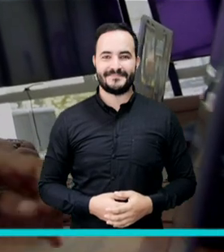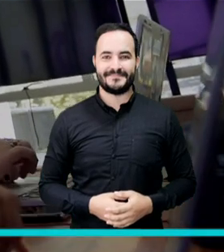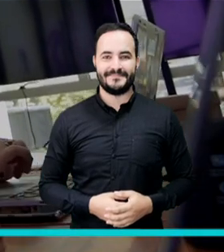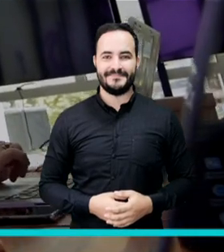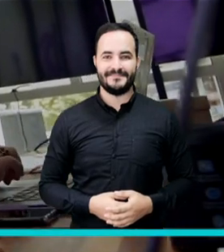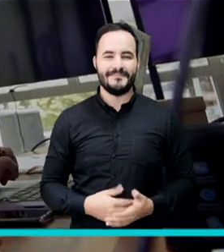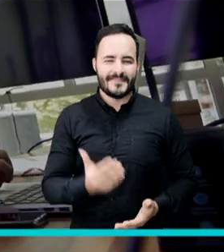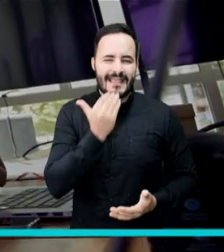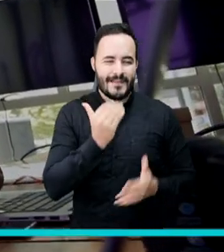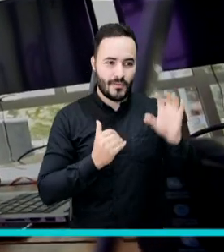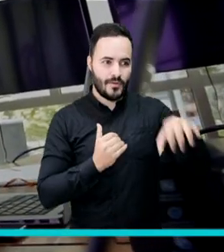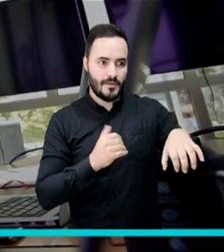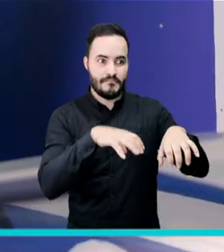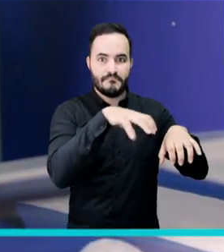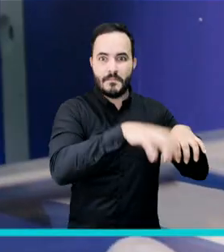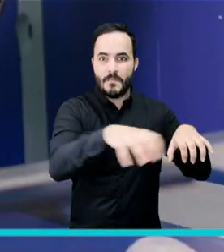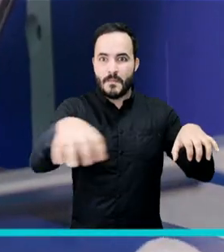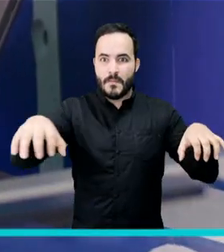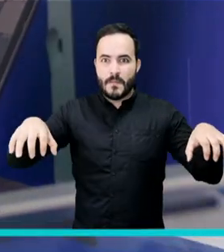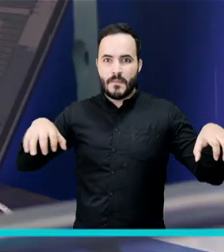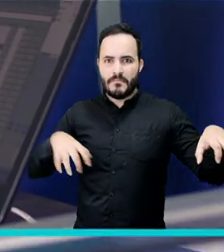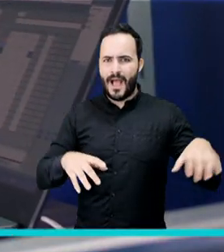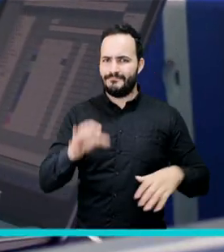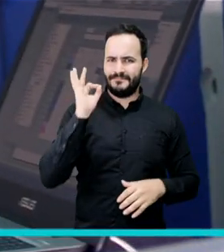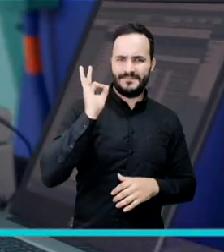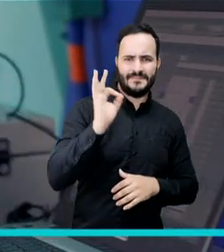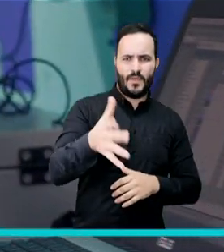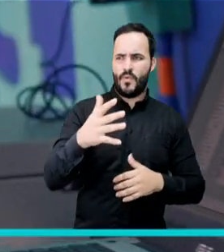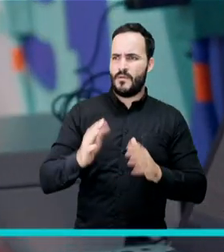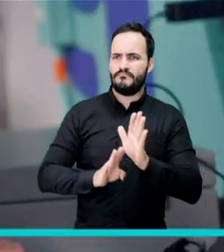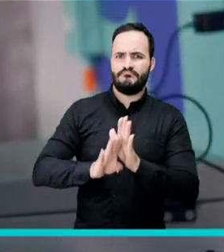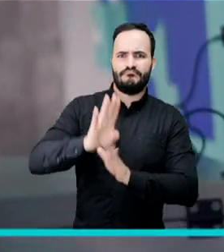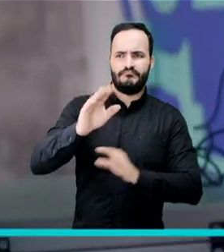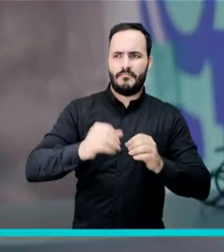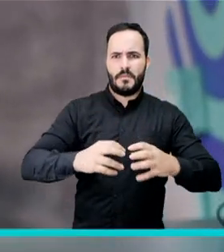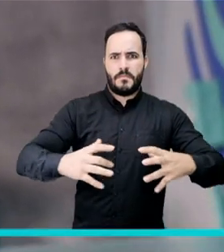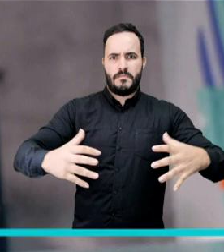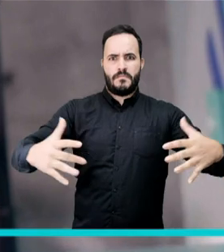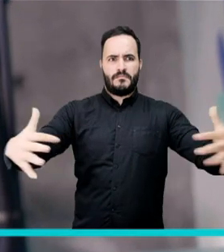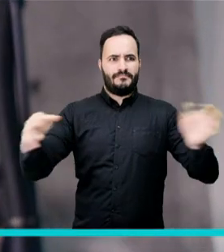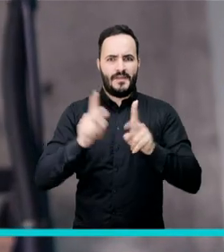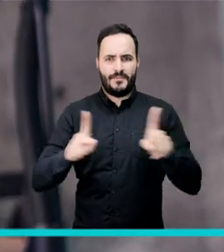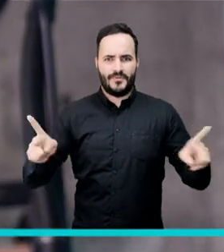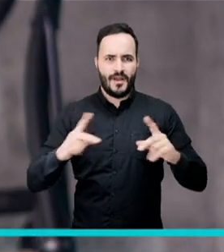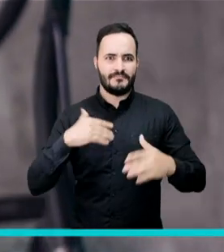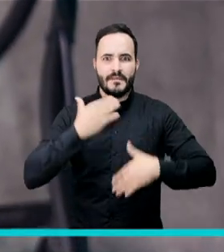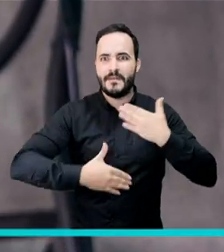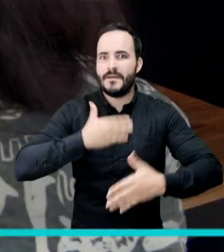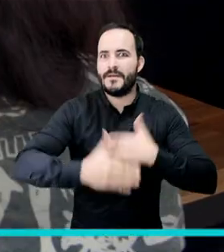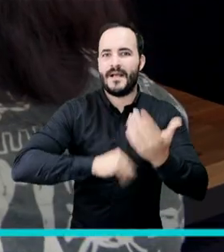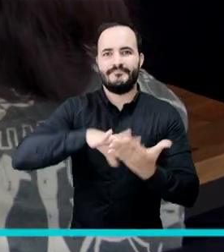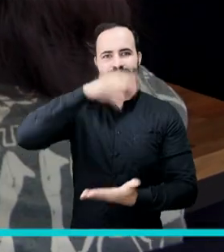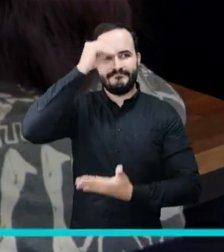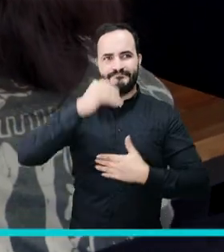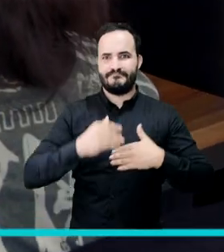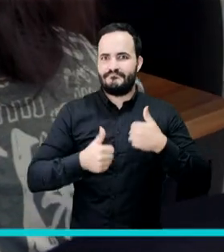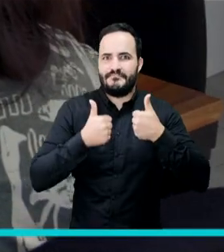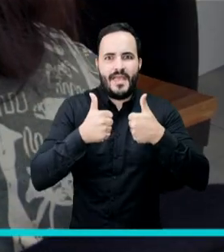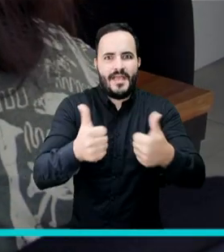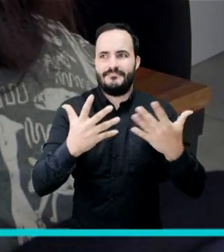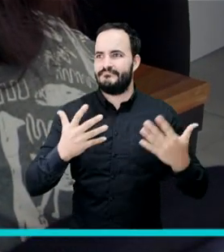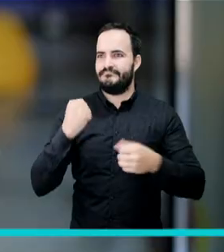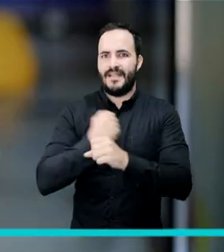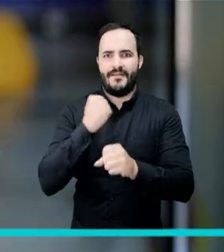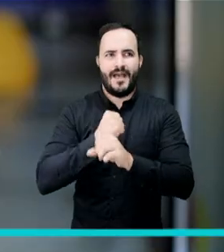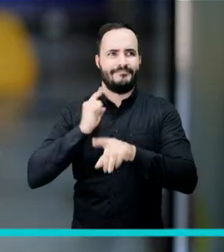Si masificamos esos espacios, pues vamos a tener mayor volumen de personas que van a poder avanzar y pues van a poder trabajar para empresas